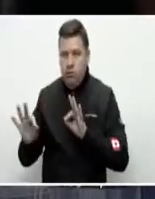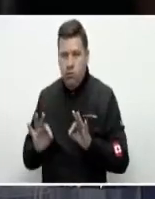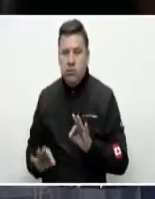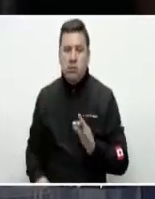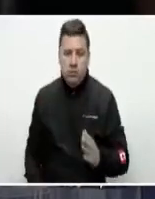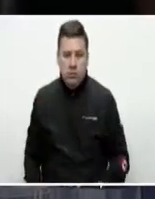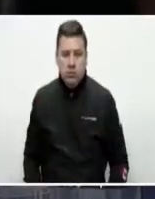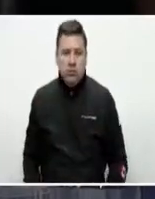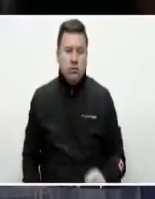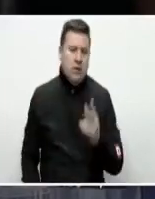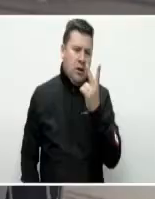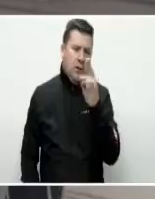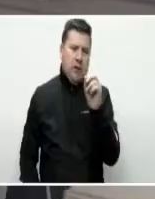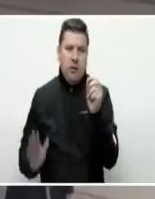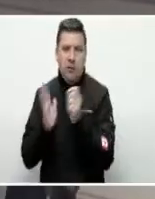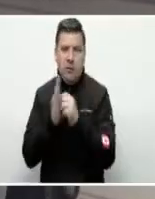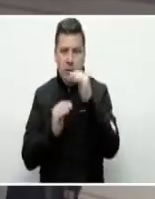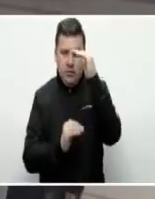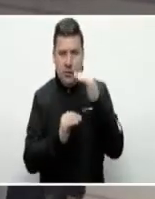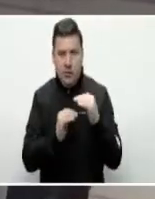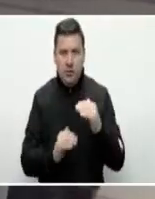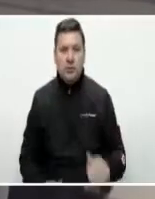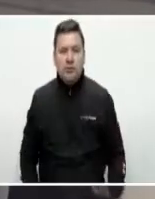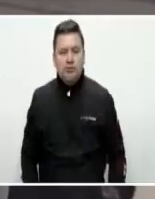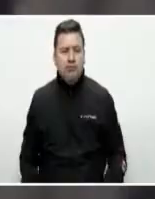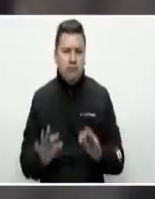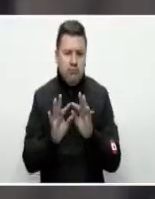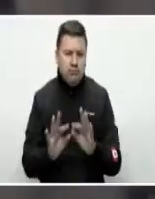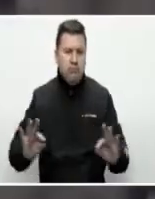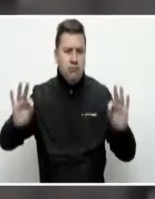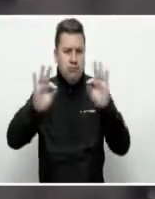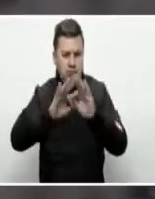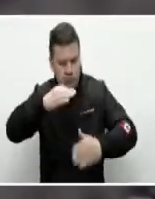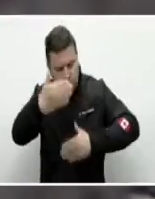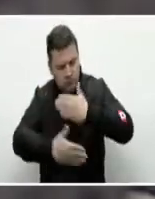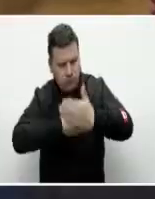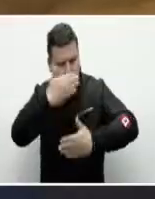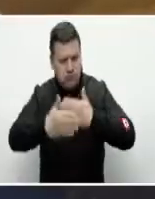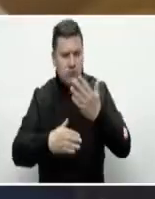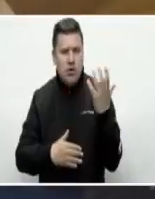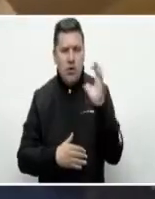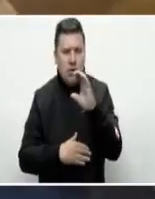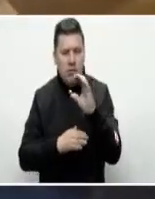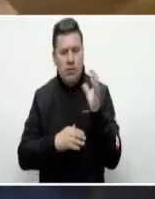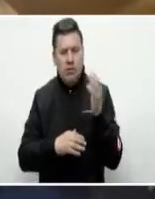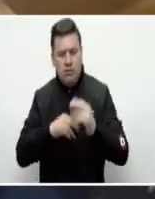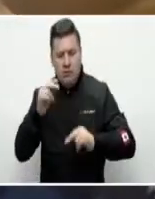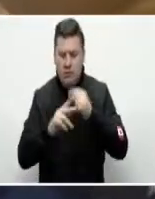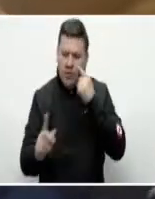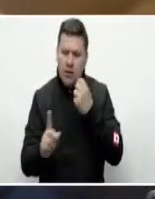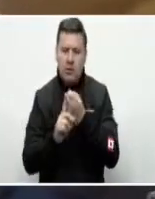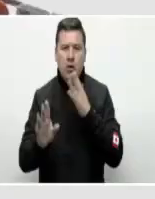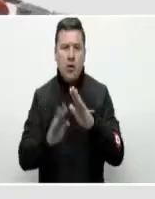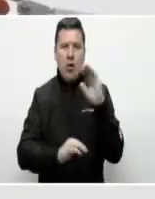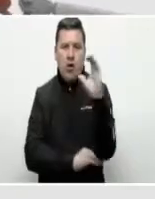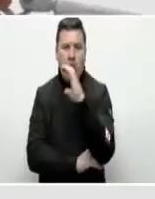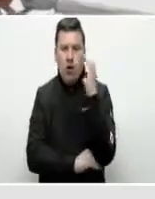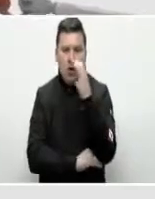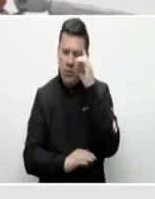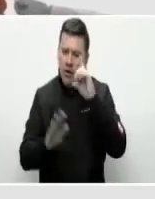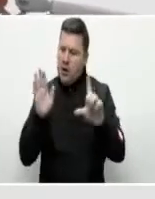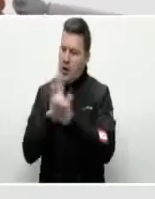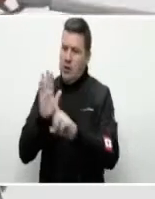puntos en eso. Estos son importantes avances construyendo país, con un gran pacto por Colombia, con